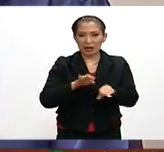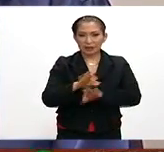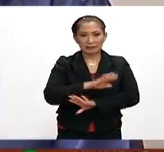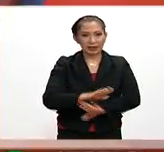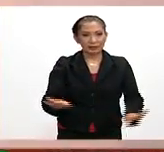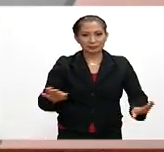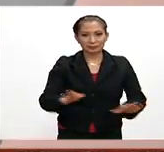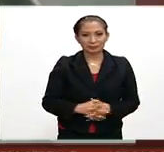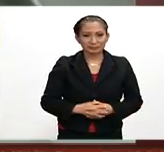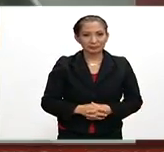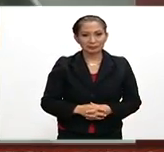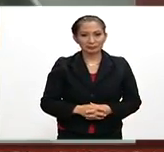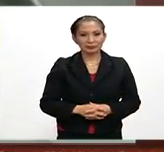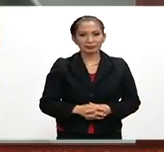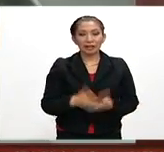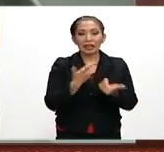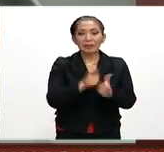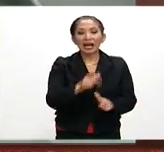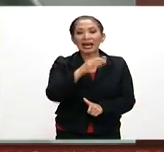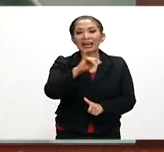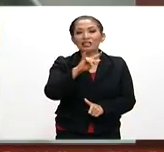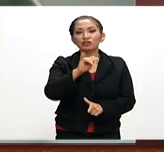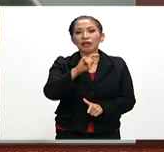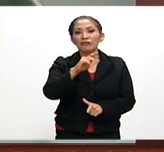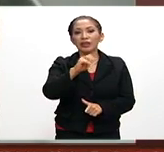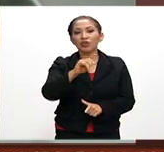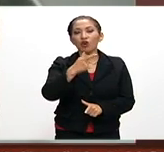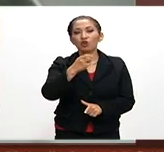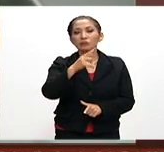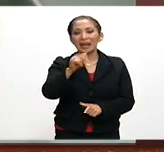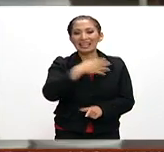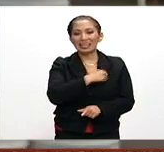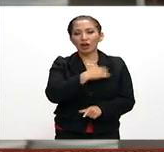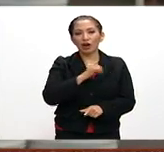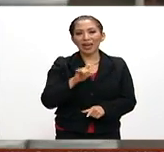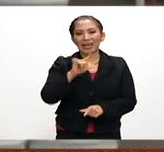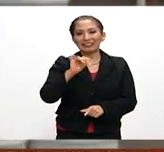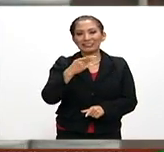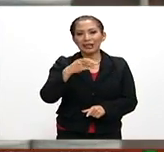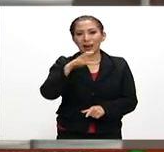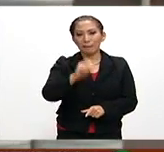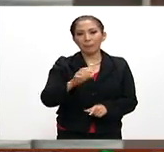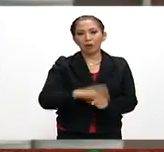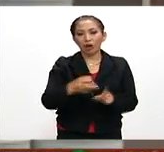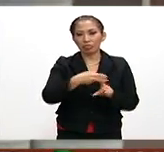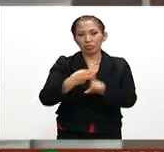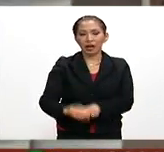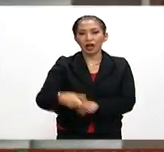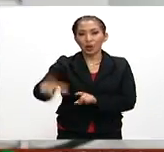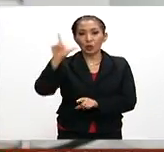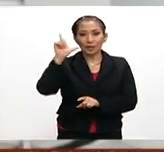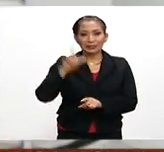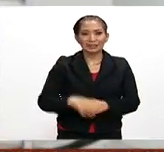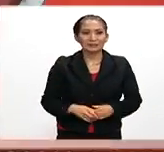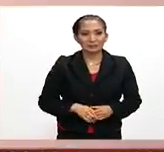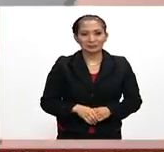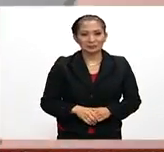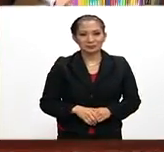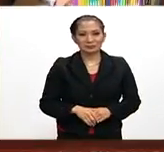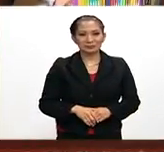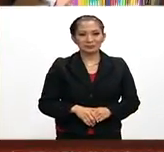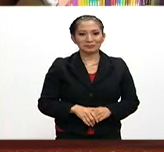aulas. Liberan a Jesús Alfredo Guzmán, hijo del Chapo Guzmán, plagiado el pasado lunes.